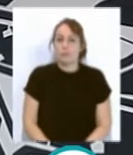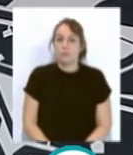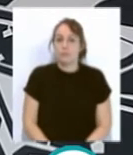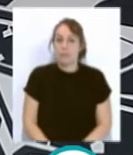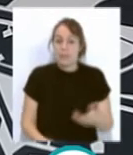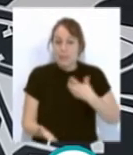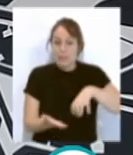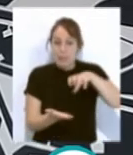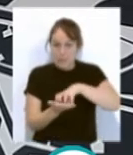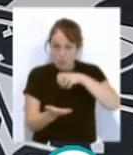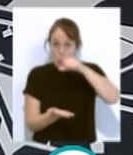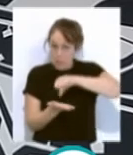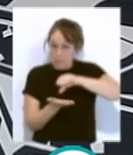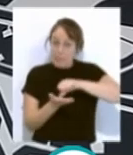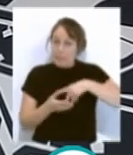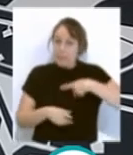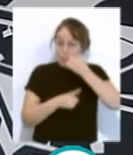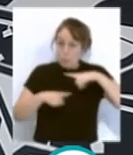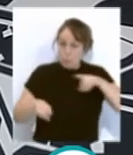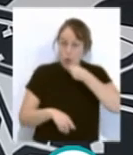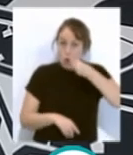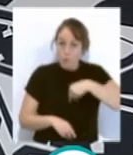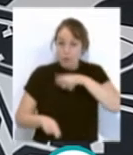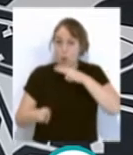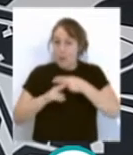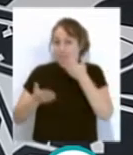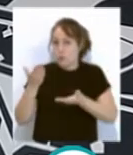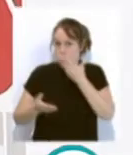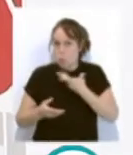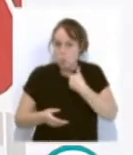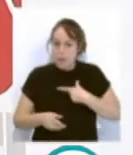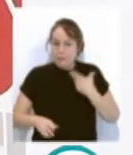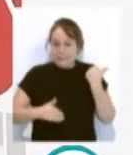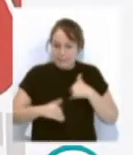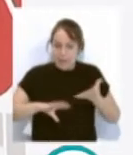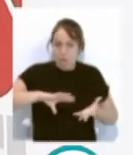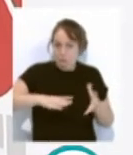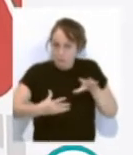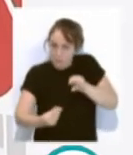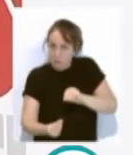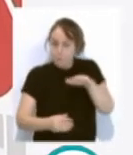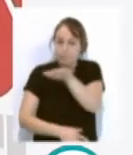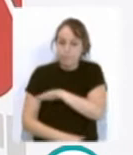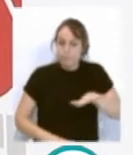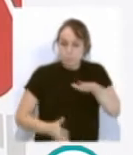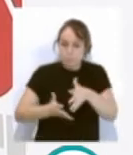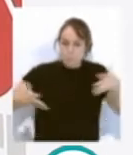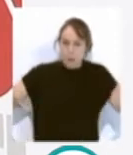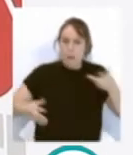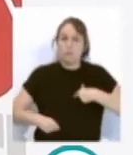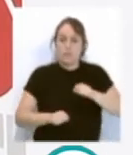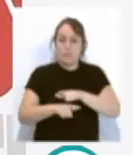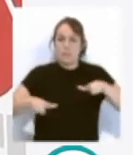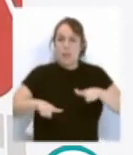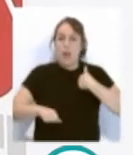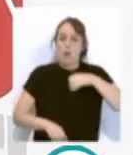El Centro Municipal de Música Joven, La Báscula, ha sido objeto de una remodelación y ampliación de espacio que le permite contar ahora con una sala